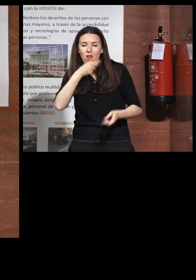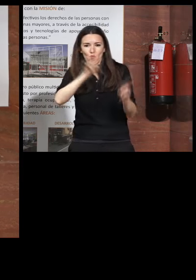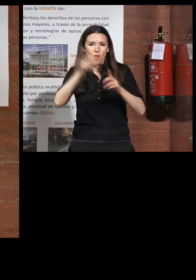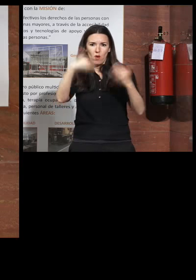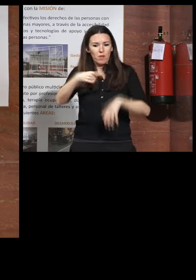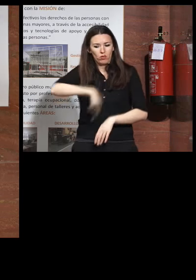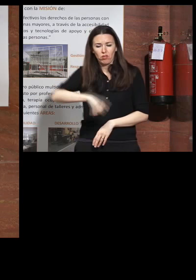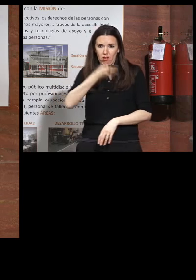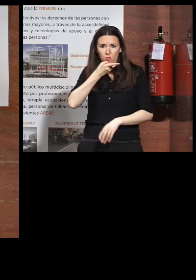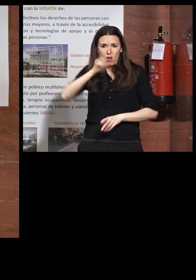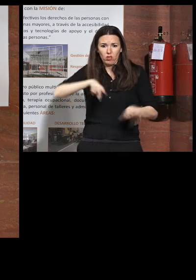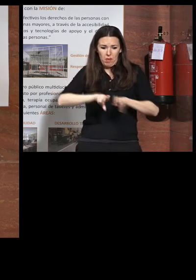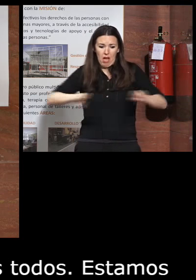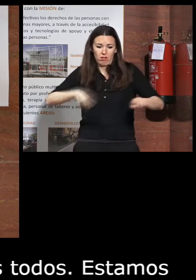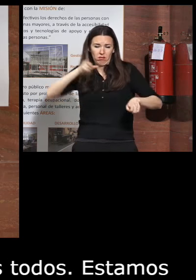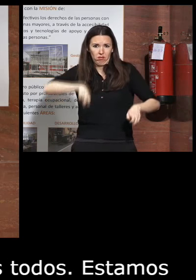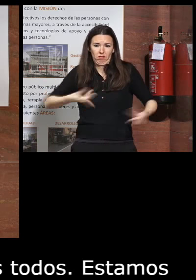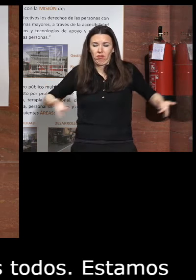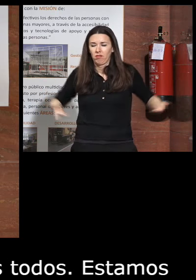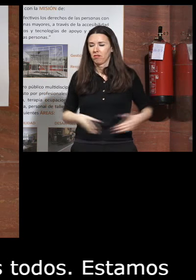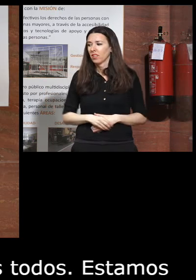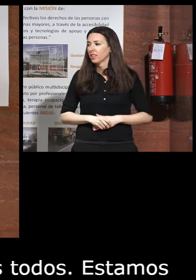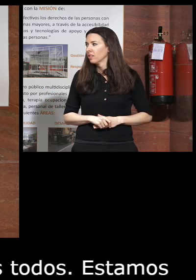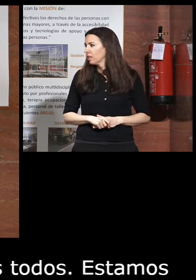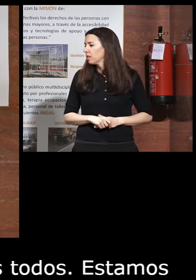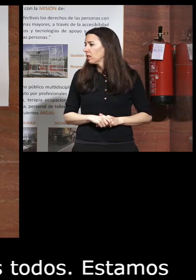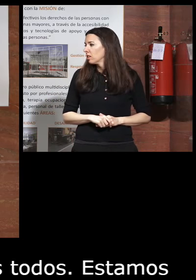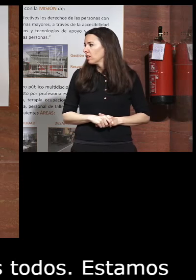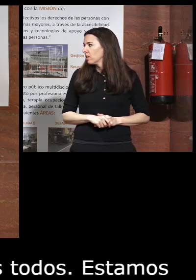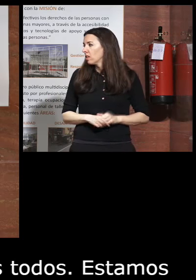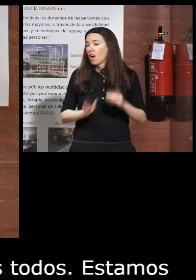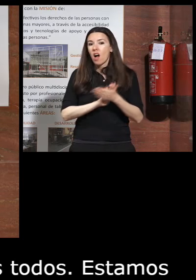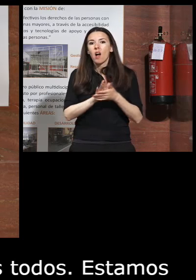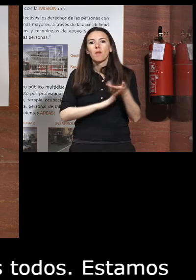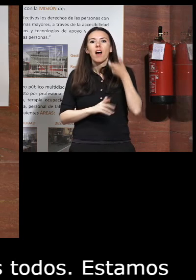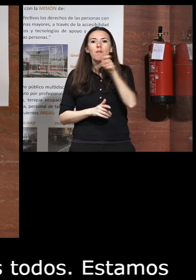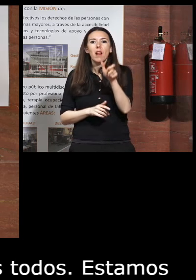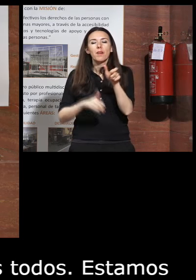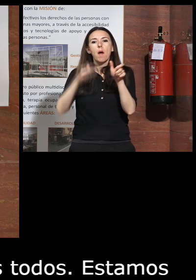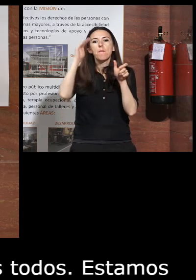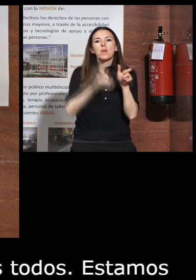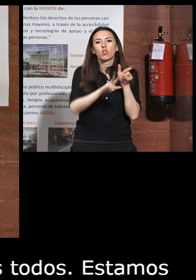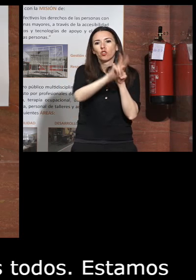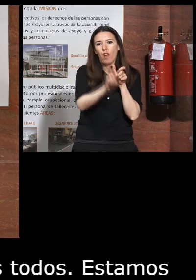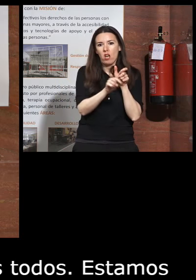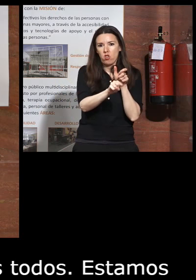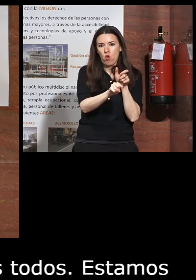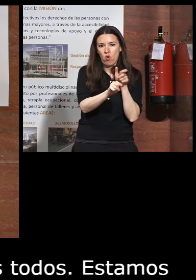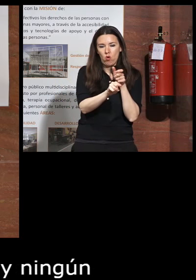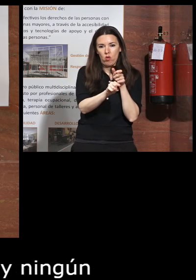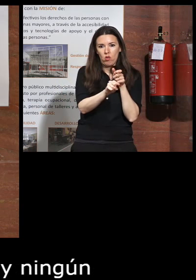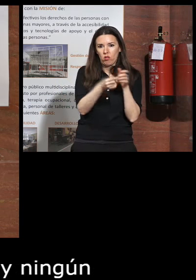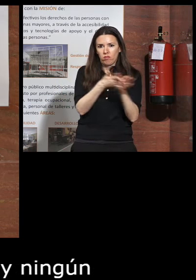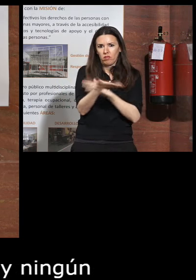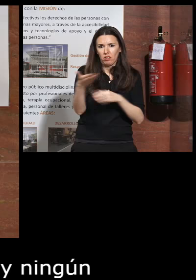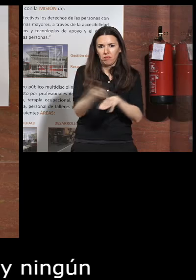equivocamos nosotros que estamos aquí en frente yo me voy referir al término de minusválido minusválido es un término que está en